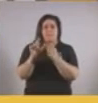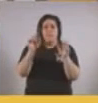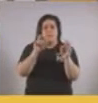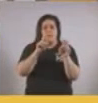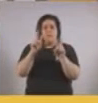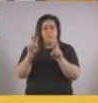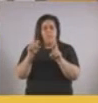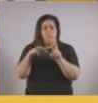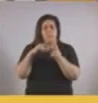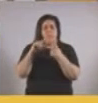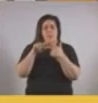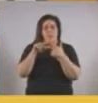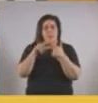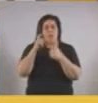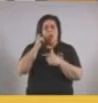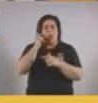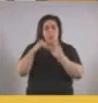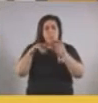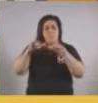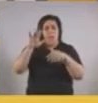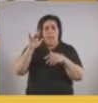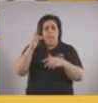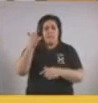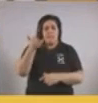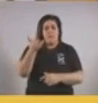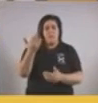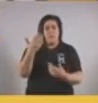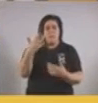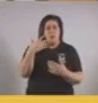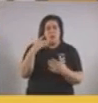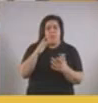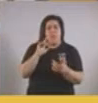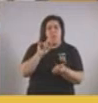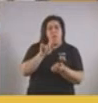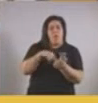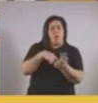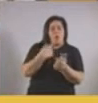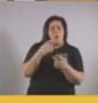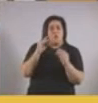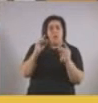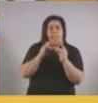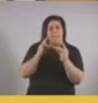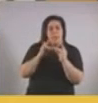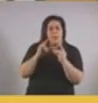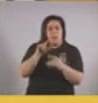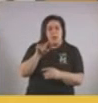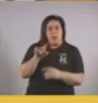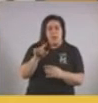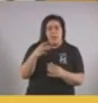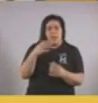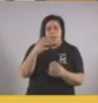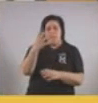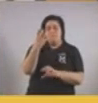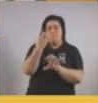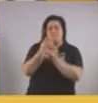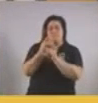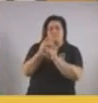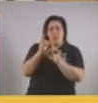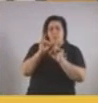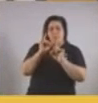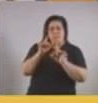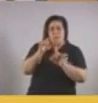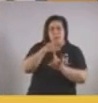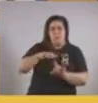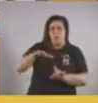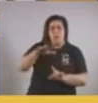los alumnos más grandes son los que mejor pueden adaptarse a la virtualidad y sostener las clases en un